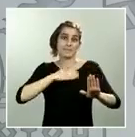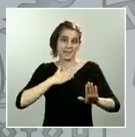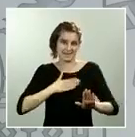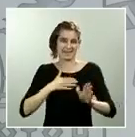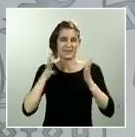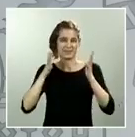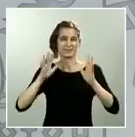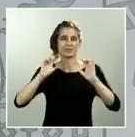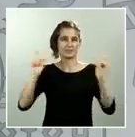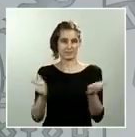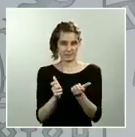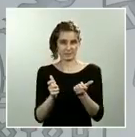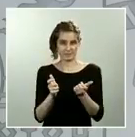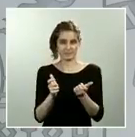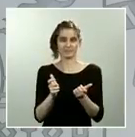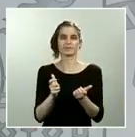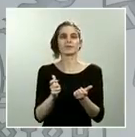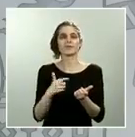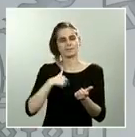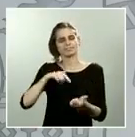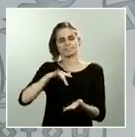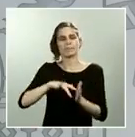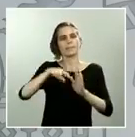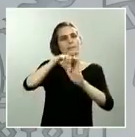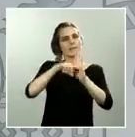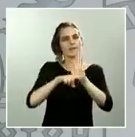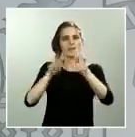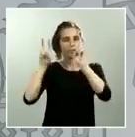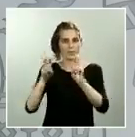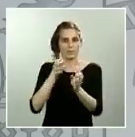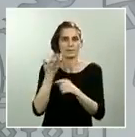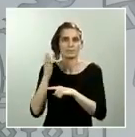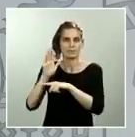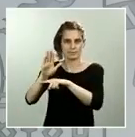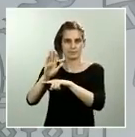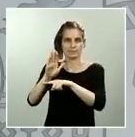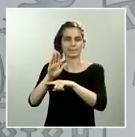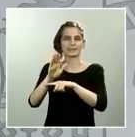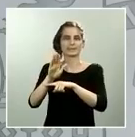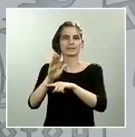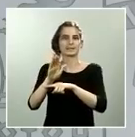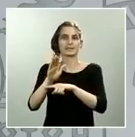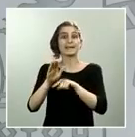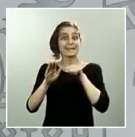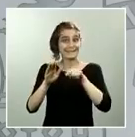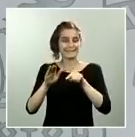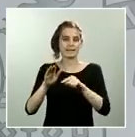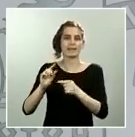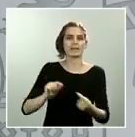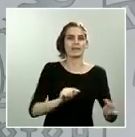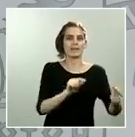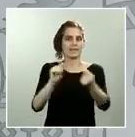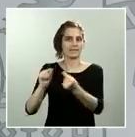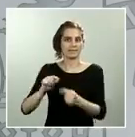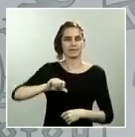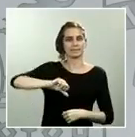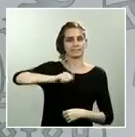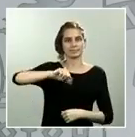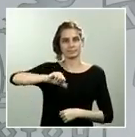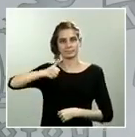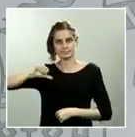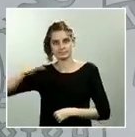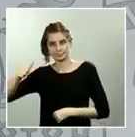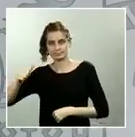de medida que se la presentaremos y que por tanto será cuando se debata cuando se aprueba y se discute en el Consejo de Ministros